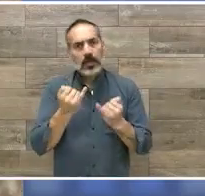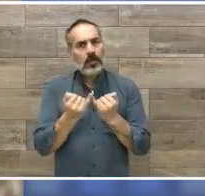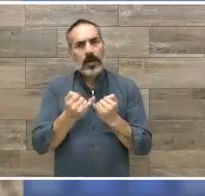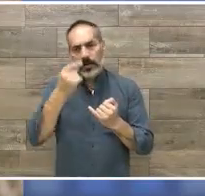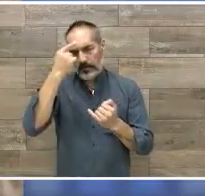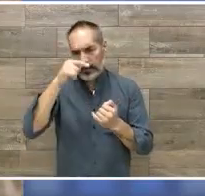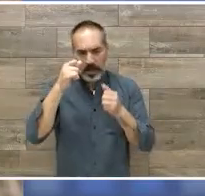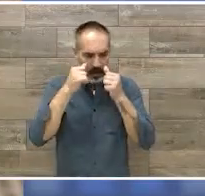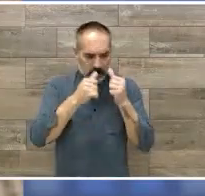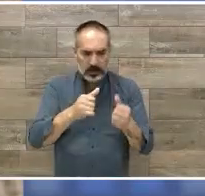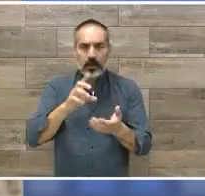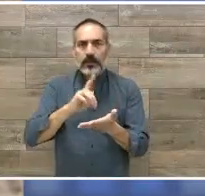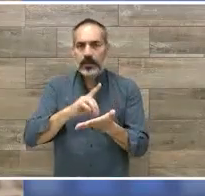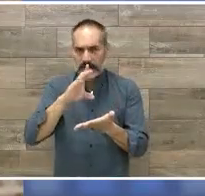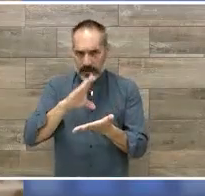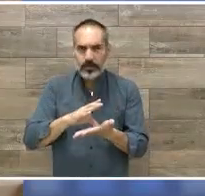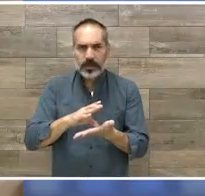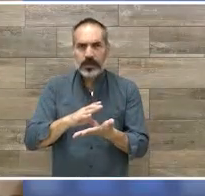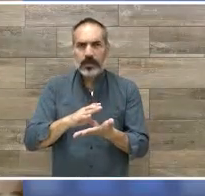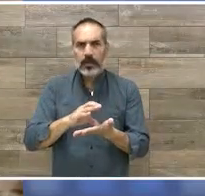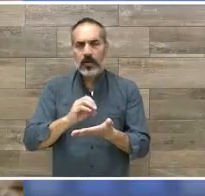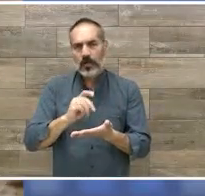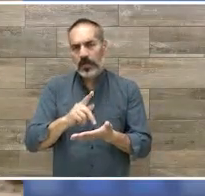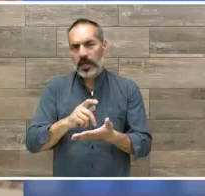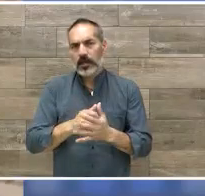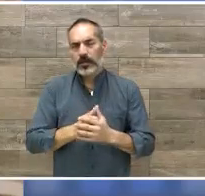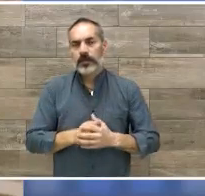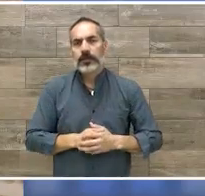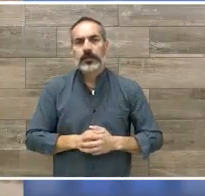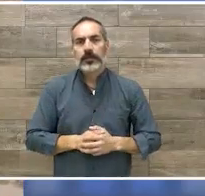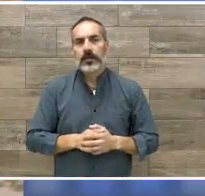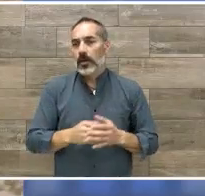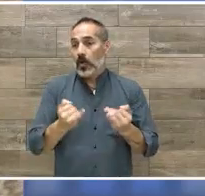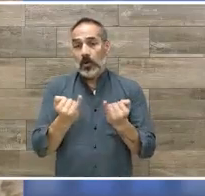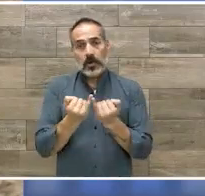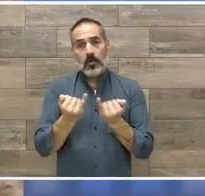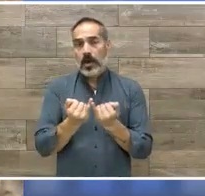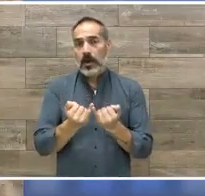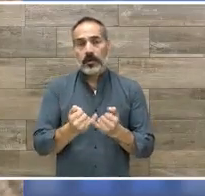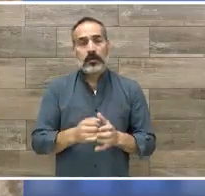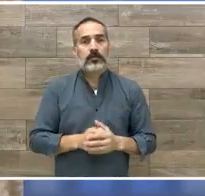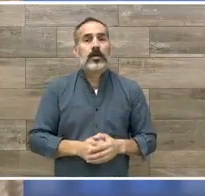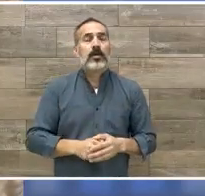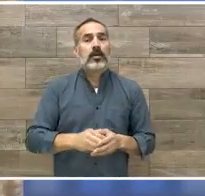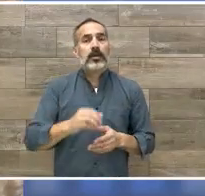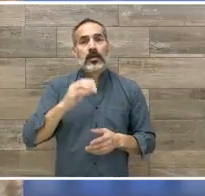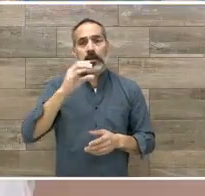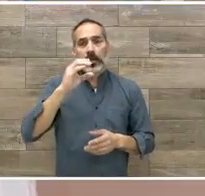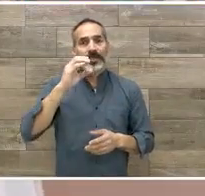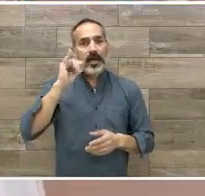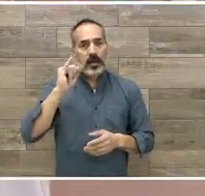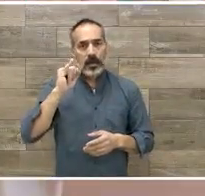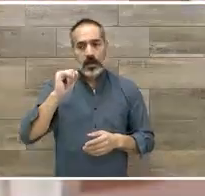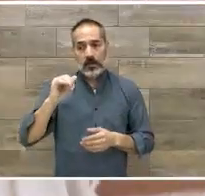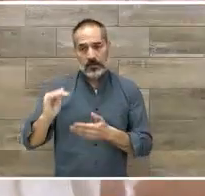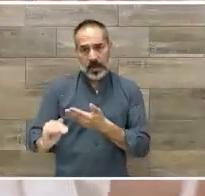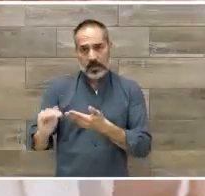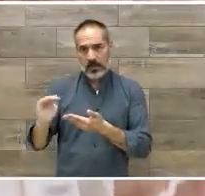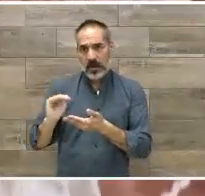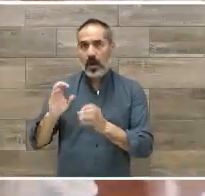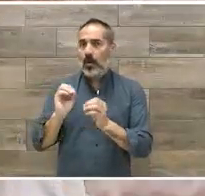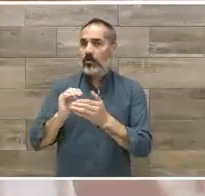como en menores con un coeficiente intelectual medio o alto. Los objetivos fundamentales son que el niño